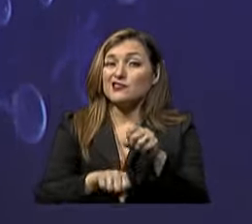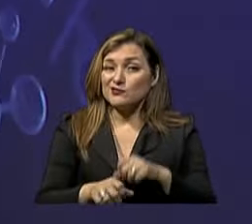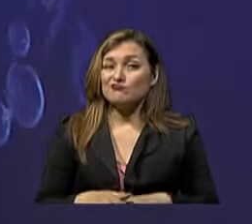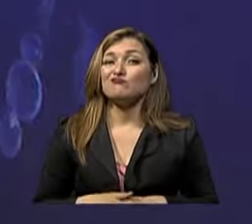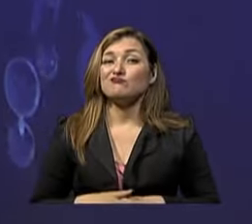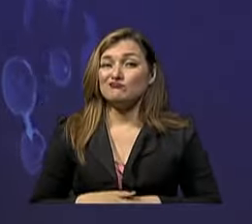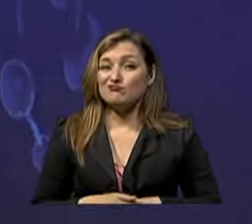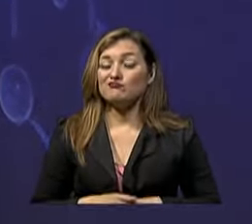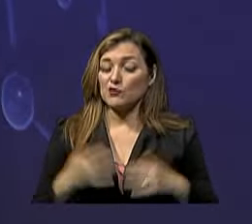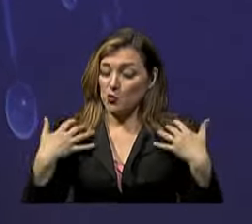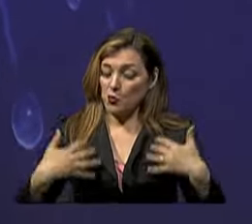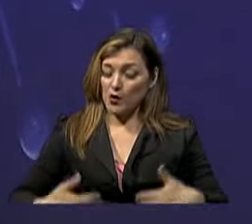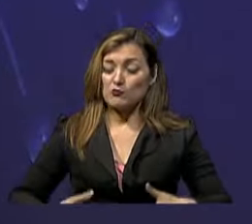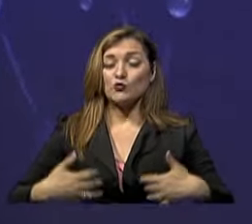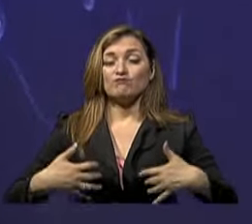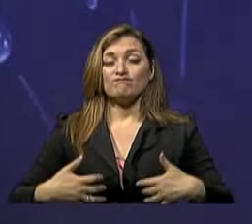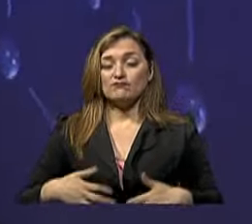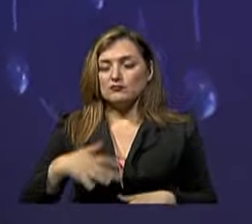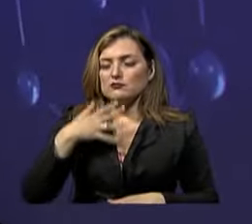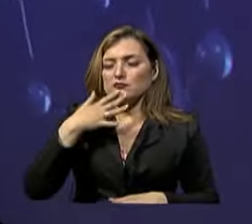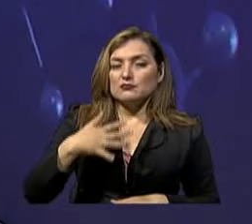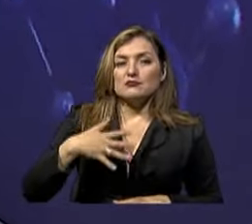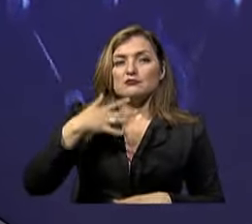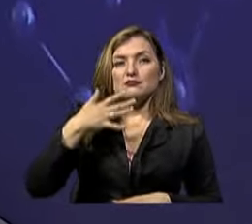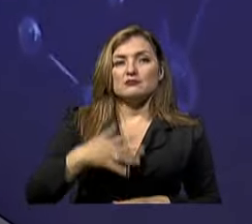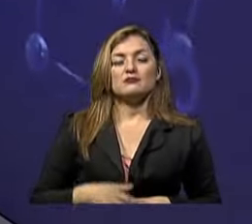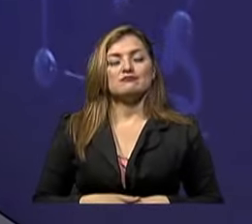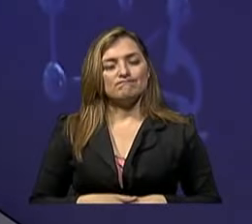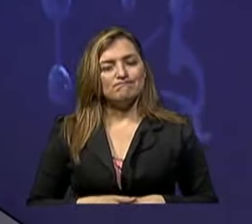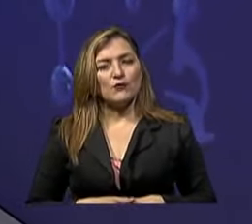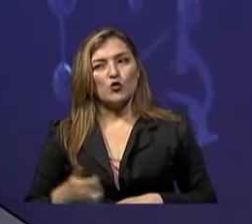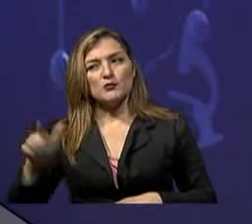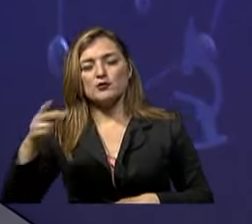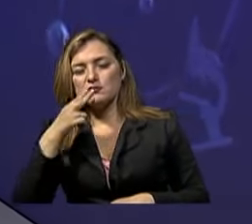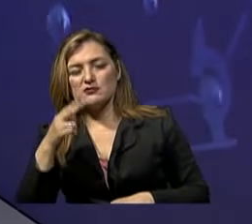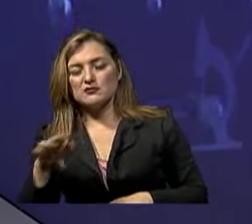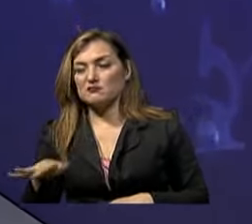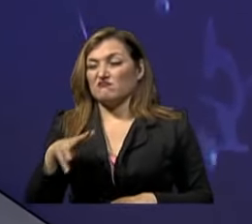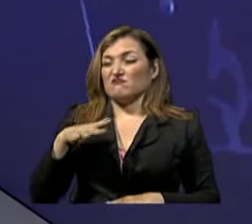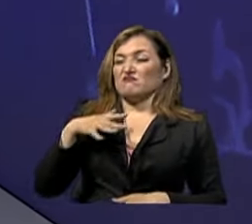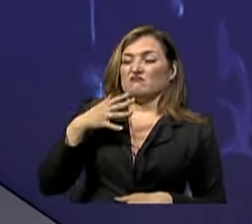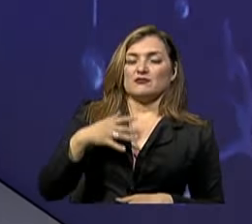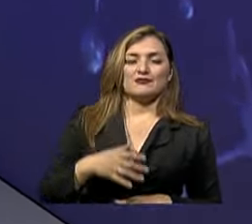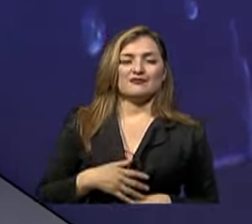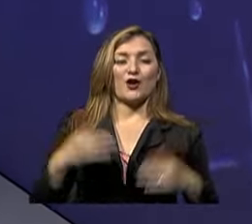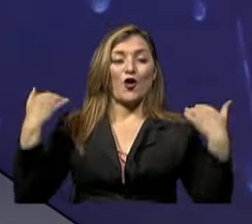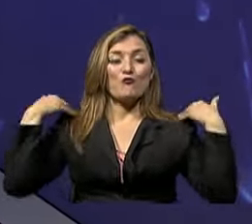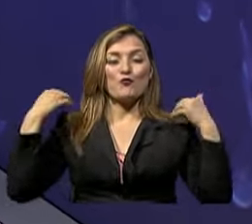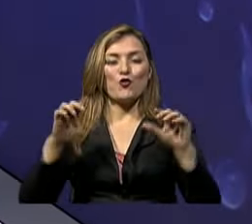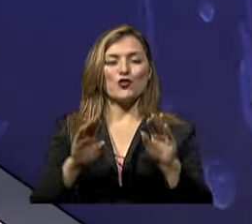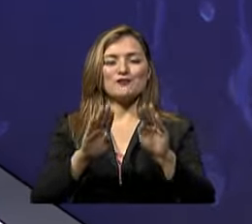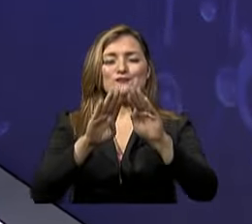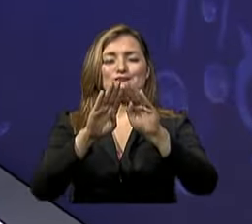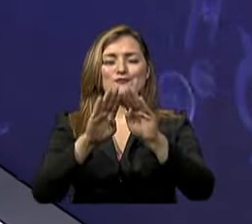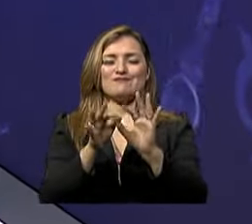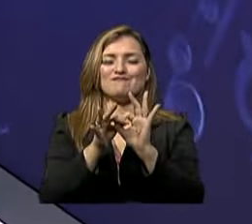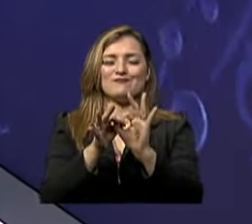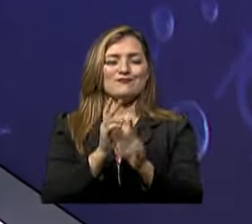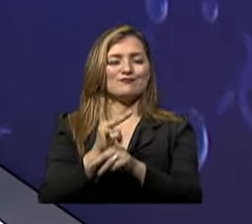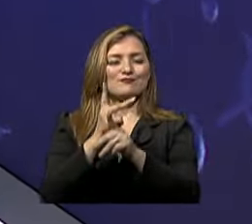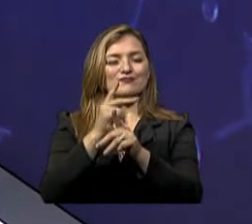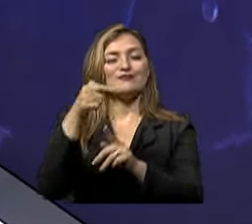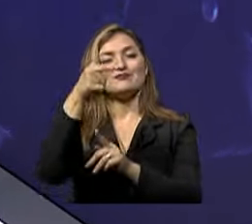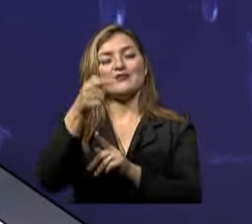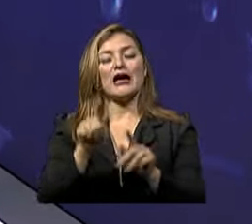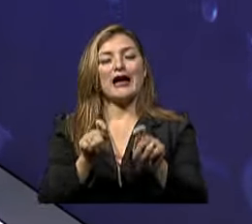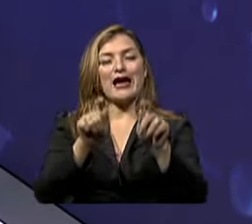consumo de tabaco Y la exposición Al humo Del tabaco ajeno Convierta a sus pulmones En sus fieles compañeros El próximo programa Hablaremos sobre el